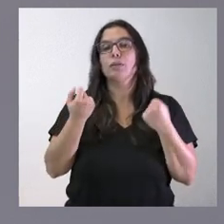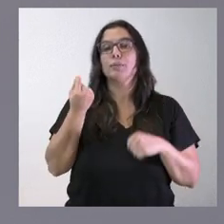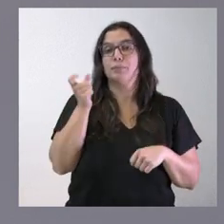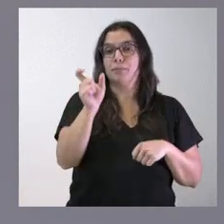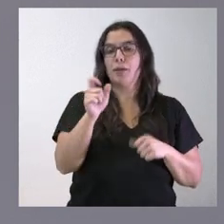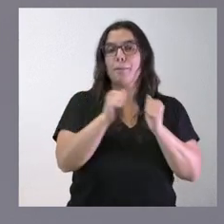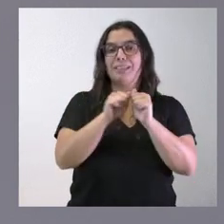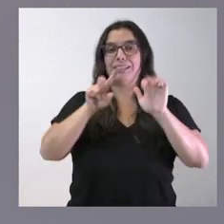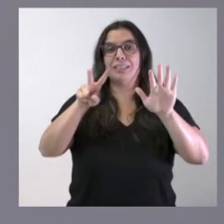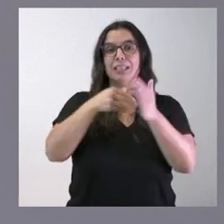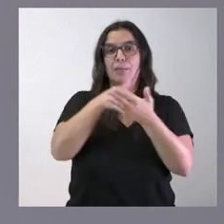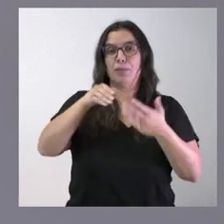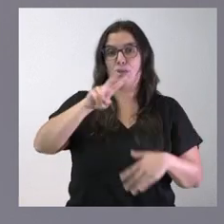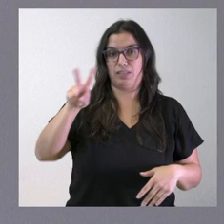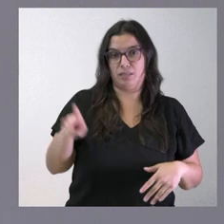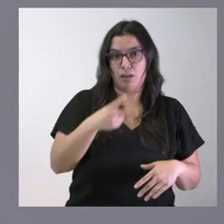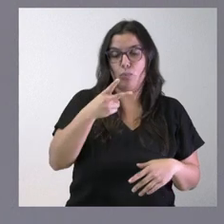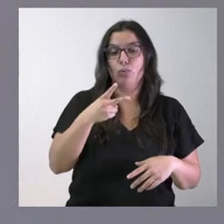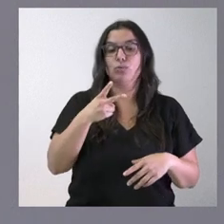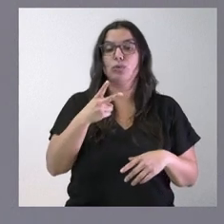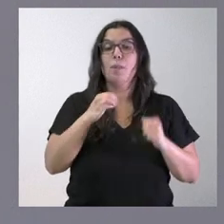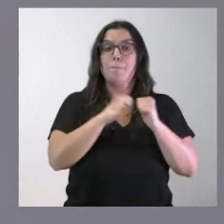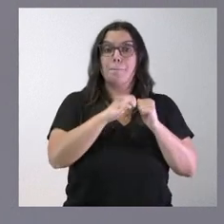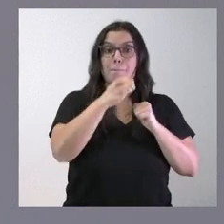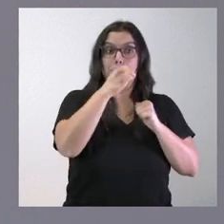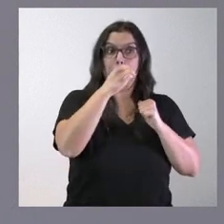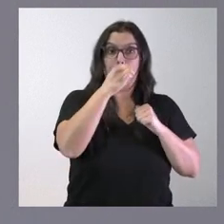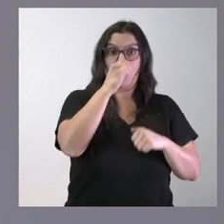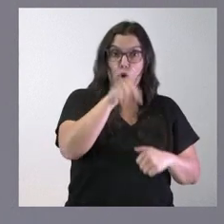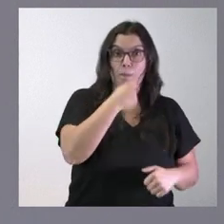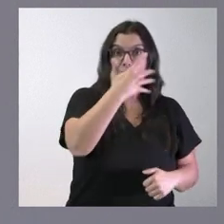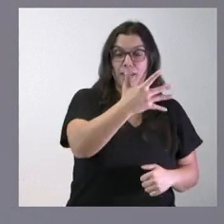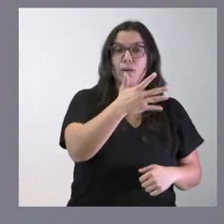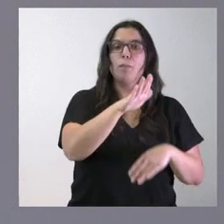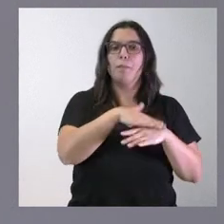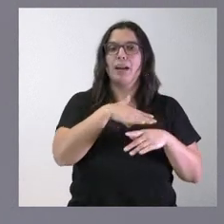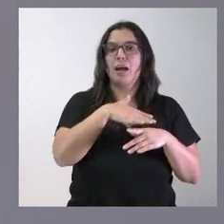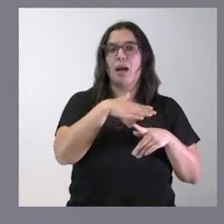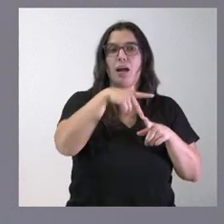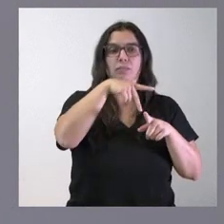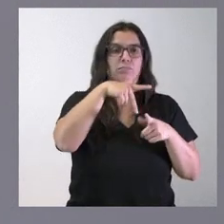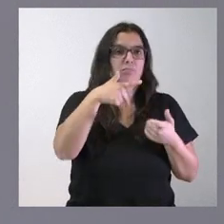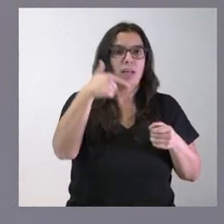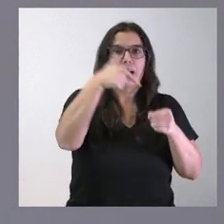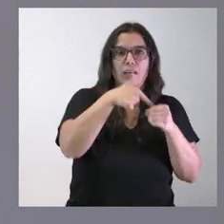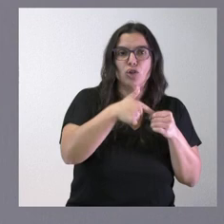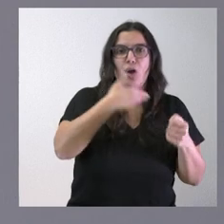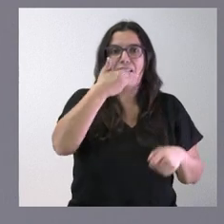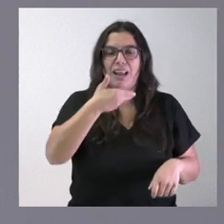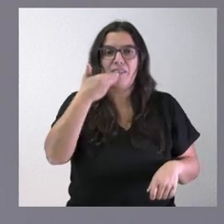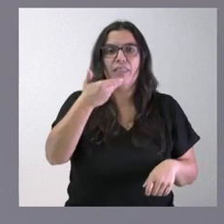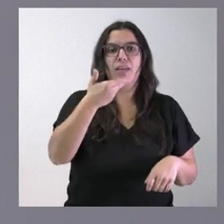millones de euros. Por un lado, 20,5 millones de euros para diversos suministros de gasóleo, calefacción